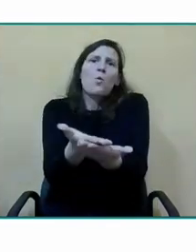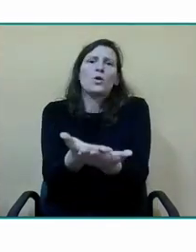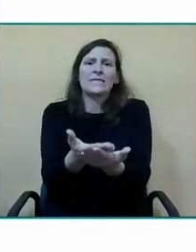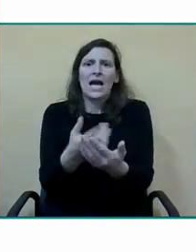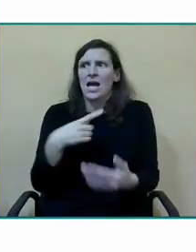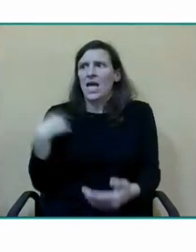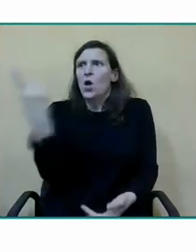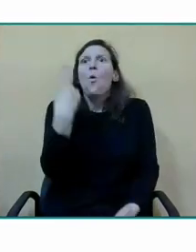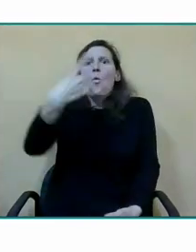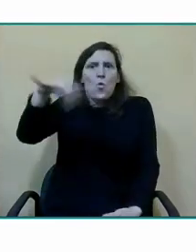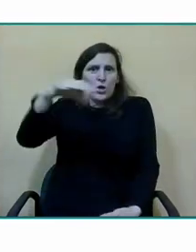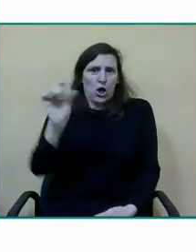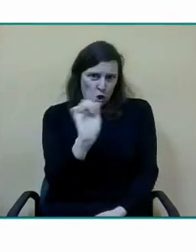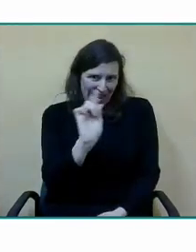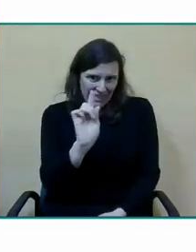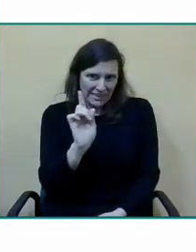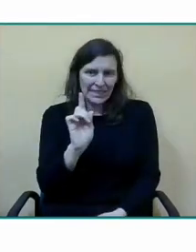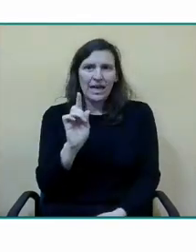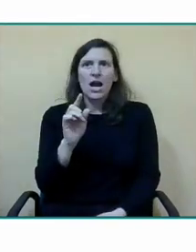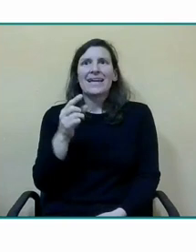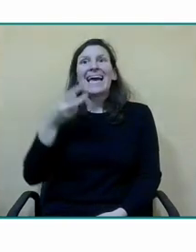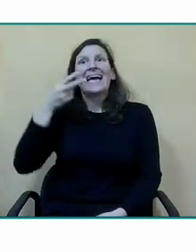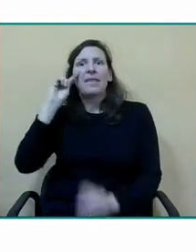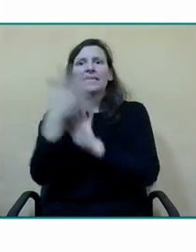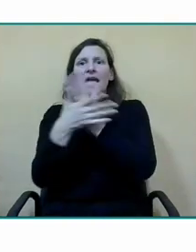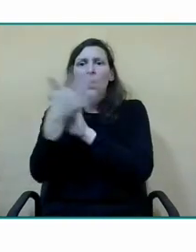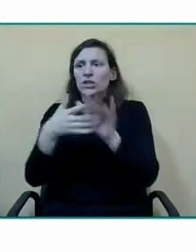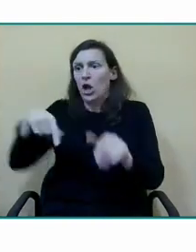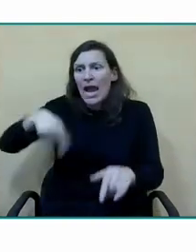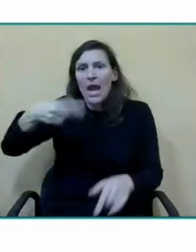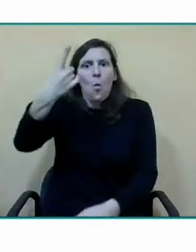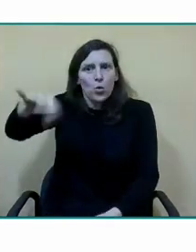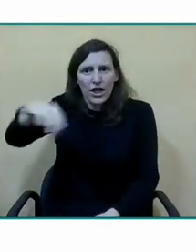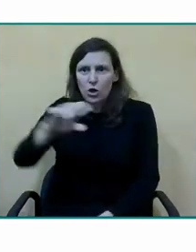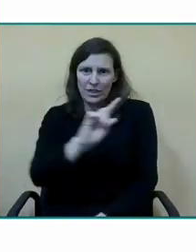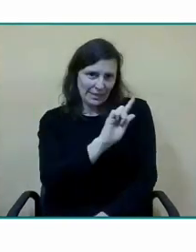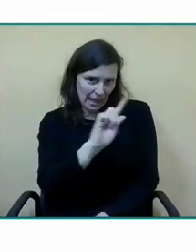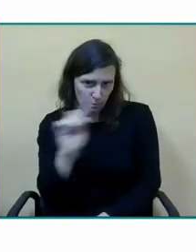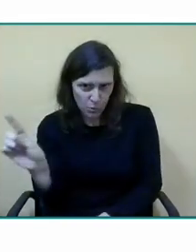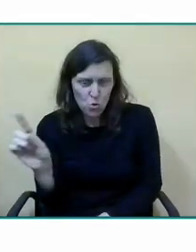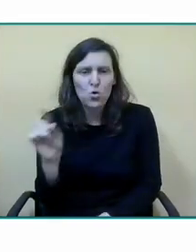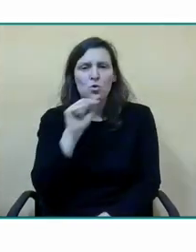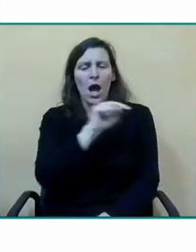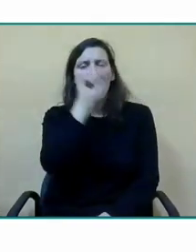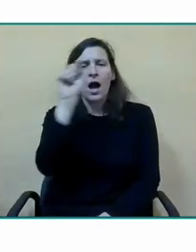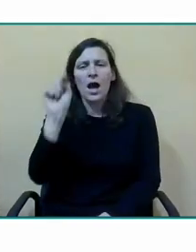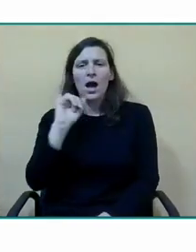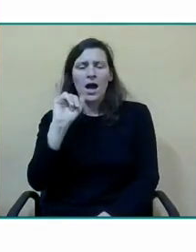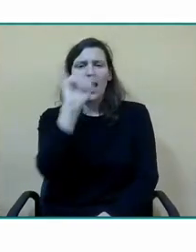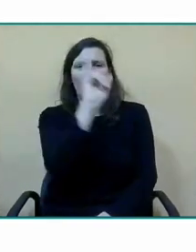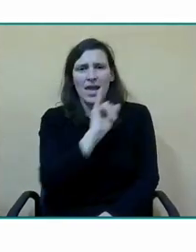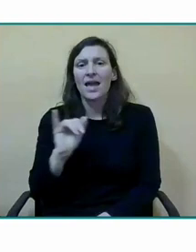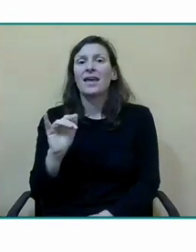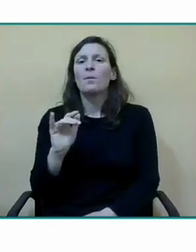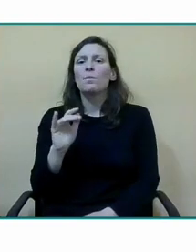única de nuestro centro ni es única de los asesores ni siquiera nosotros somos los únicos que tenemos asesores especialistas en lengua de signos otros